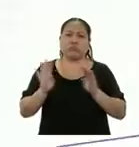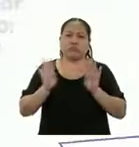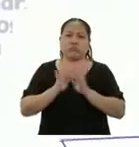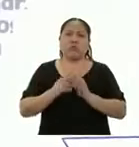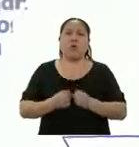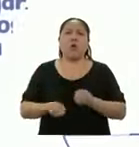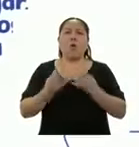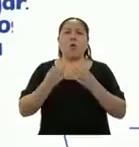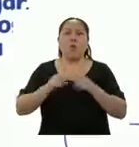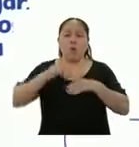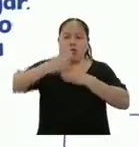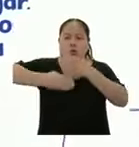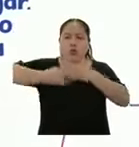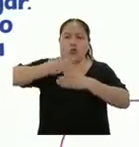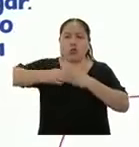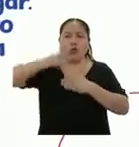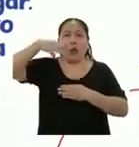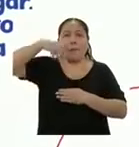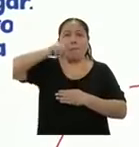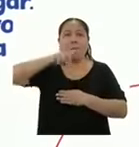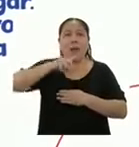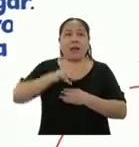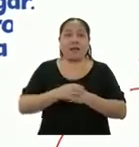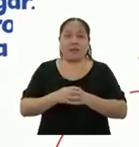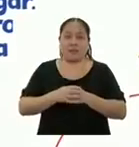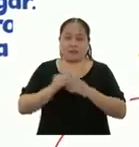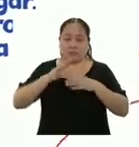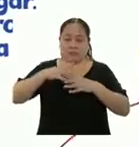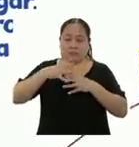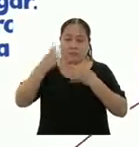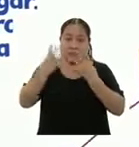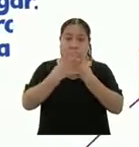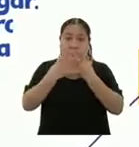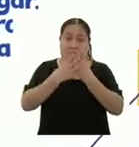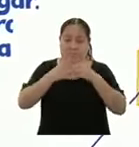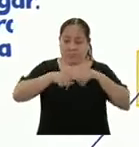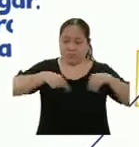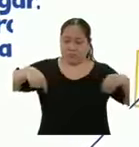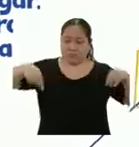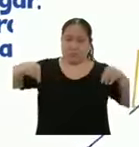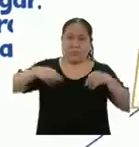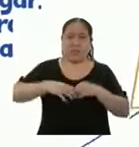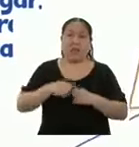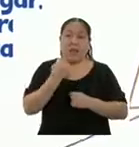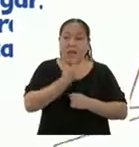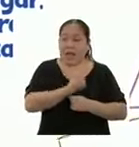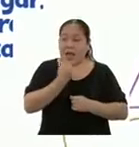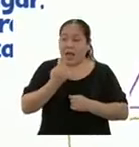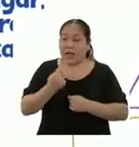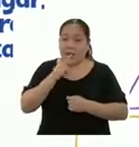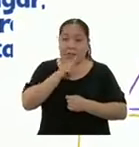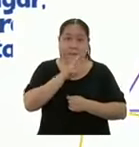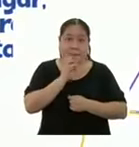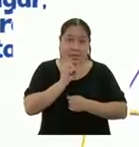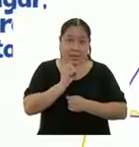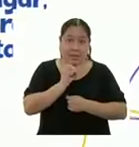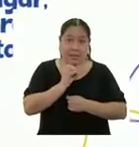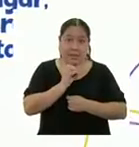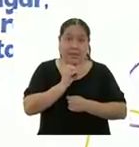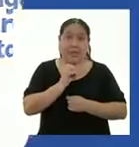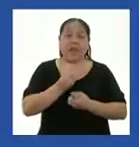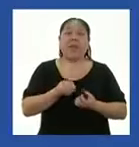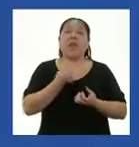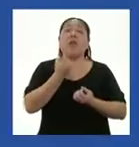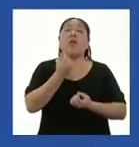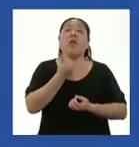¿Cuántos rollos de malla debe comprar y cuánto debe pagar si cada rollo tiene 20 metros lineales de malla y cuesta 300